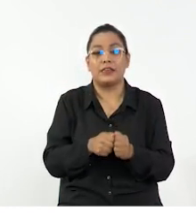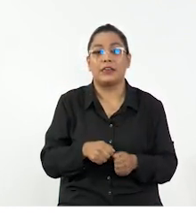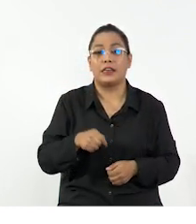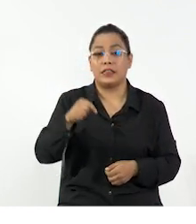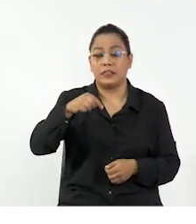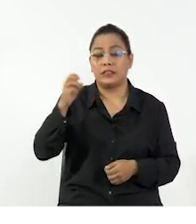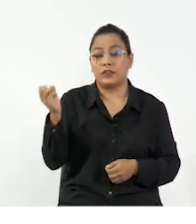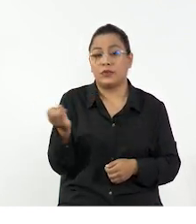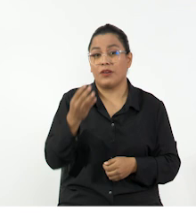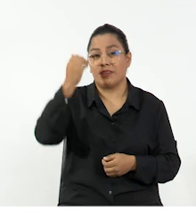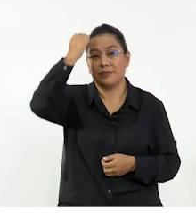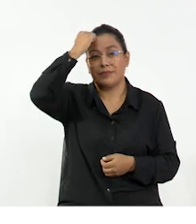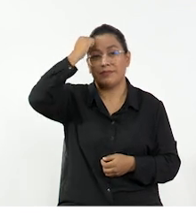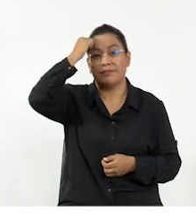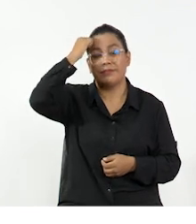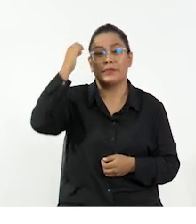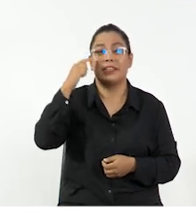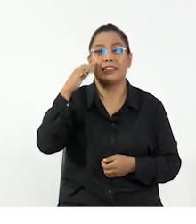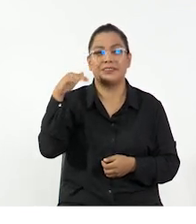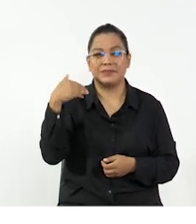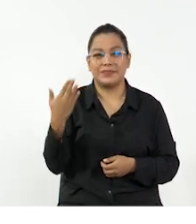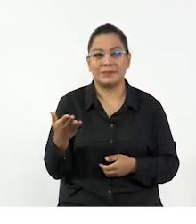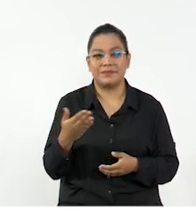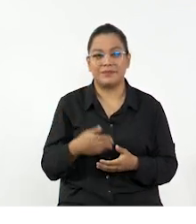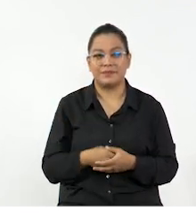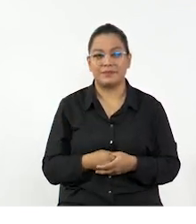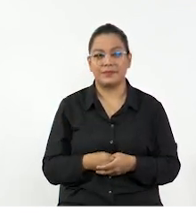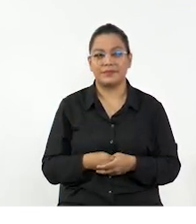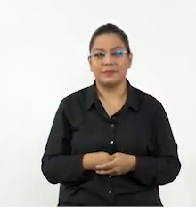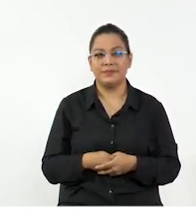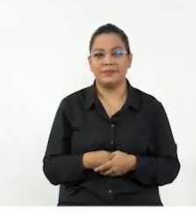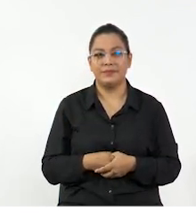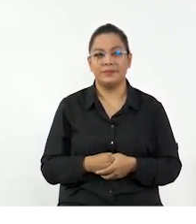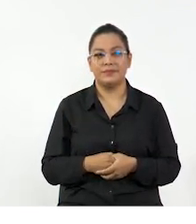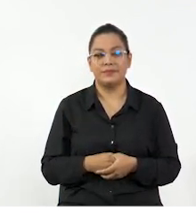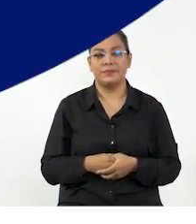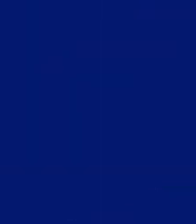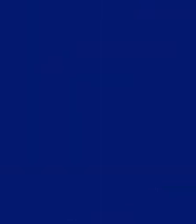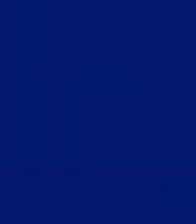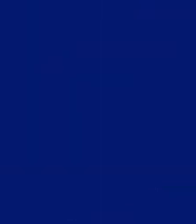acompañarnos en nuestro nuevo aprendizaje. Hasta la próxima.